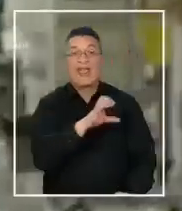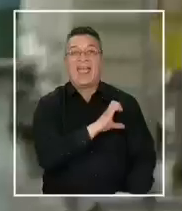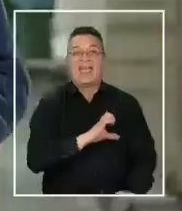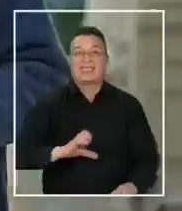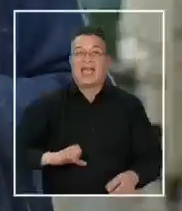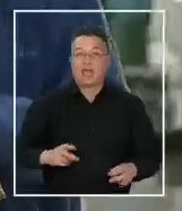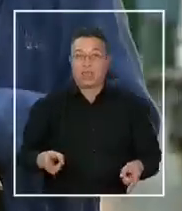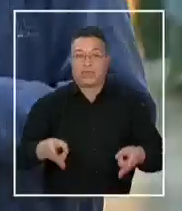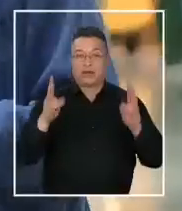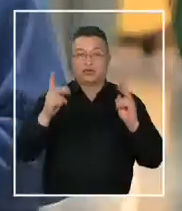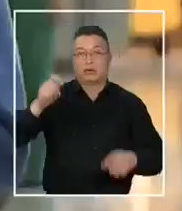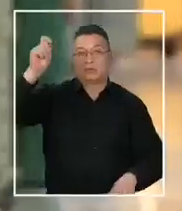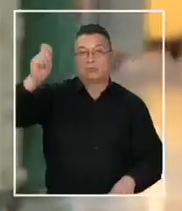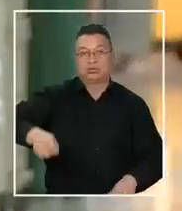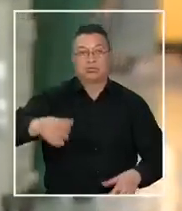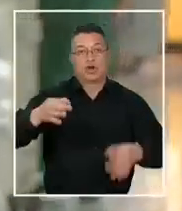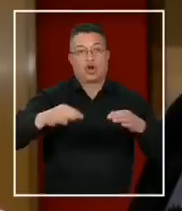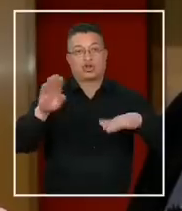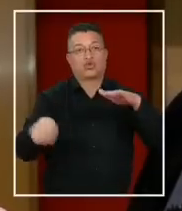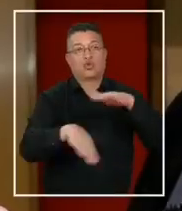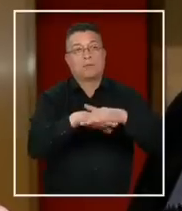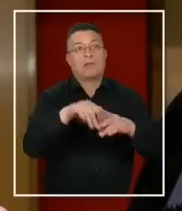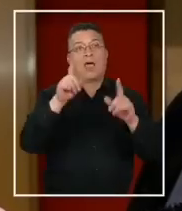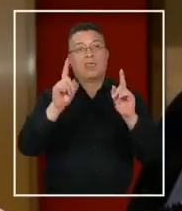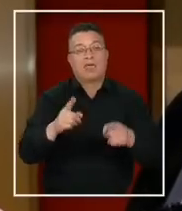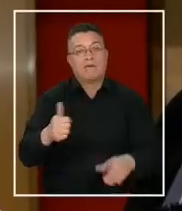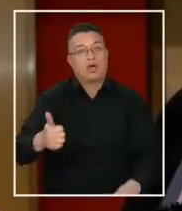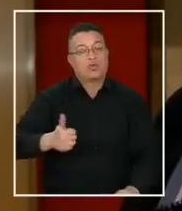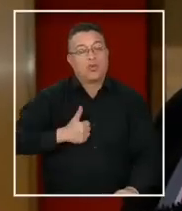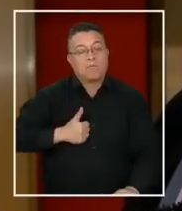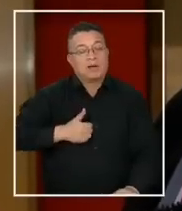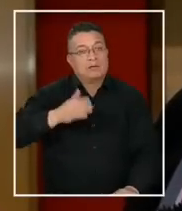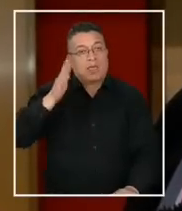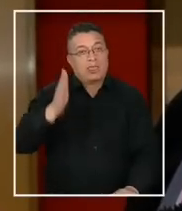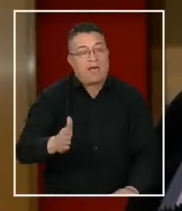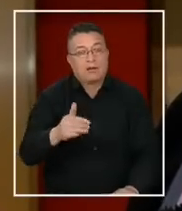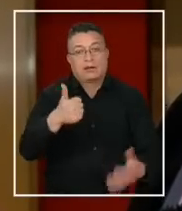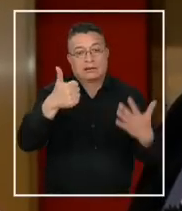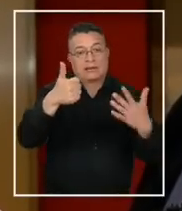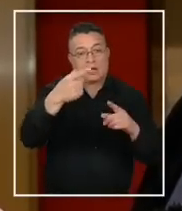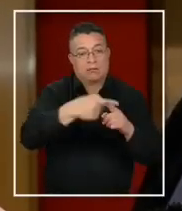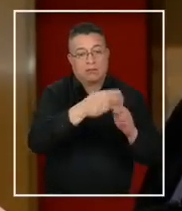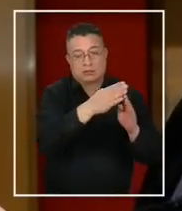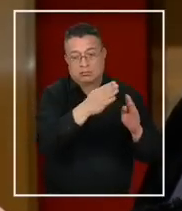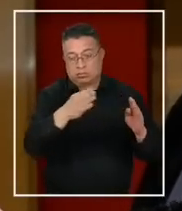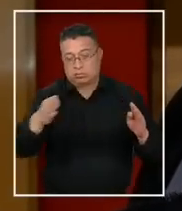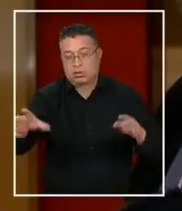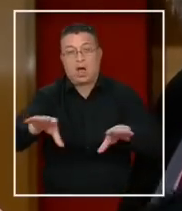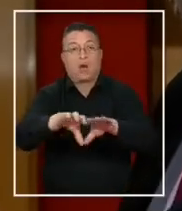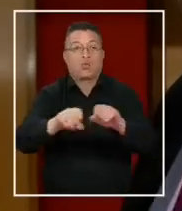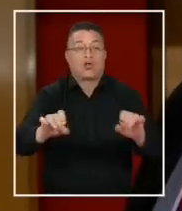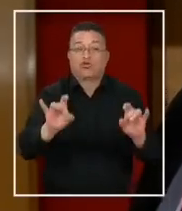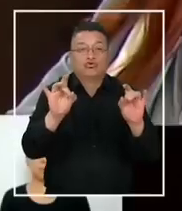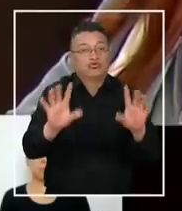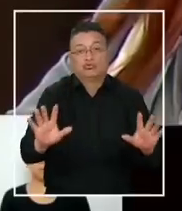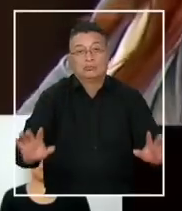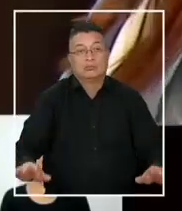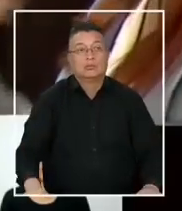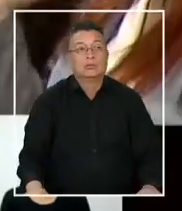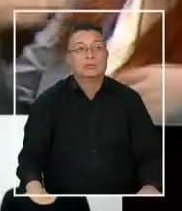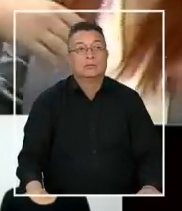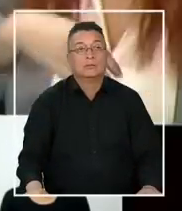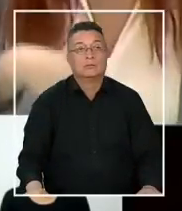y el fallo de la Corte Suprema se debe cumplir, como lo dijo ayer la vocera, y hay 6 meses para llegar a este acuerdo de cumplimiento.